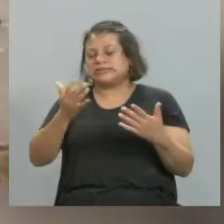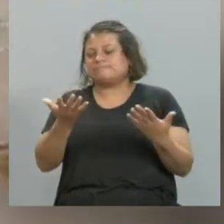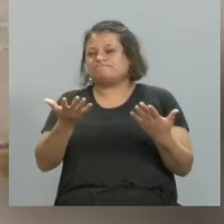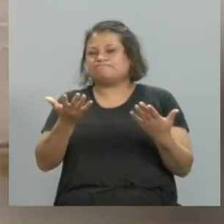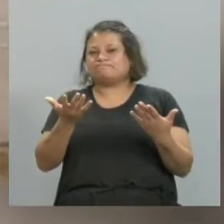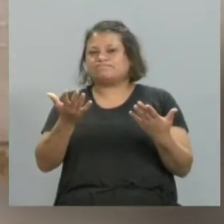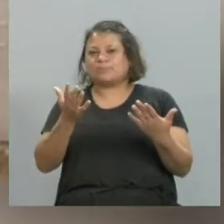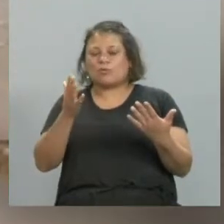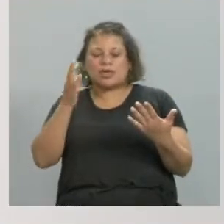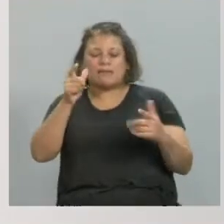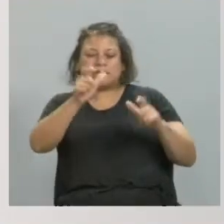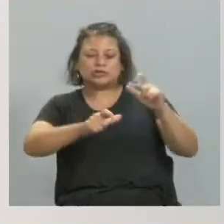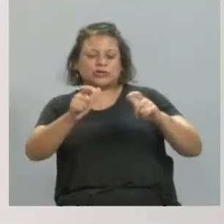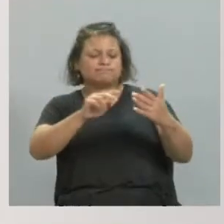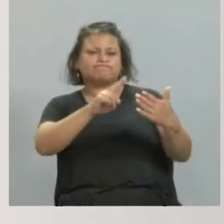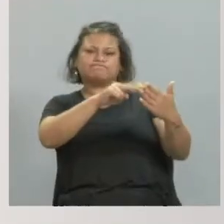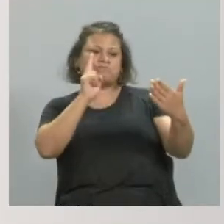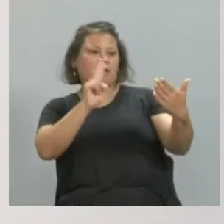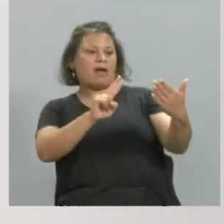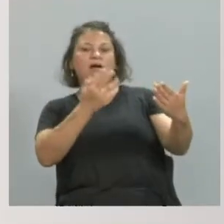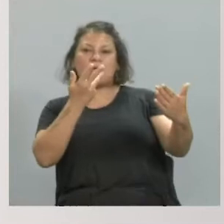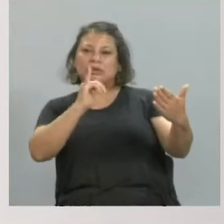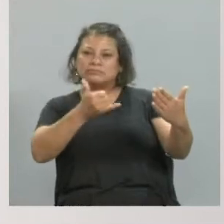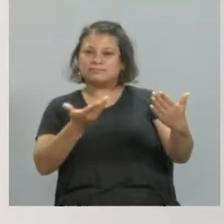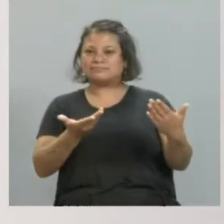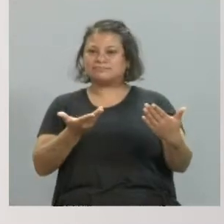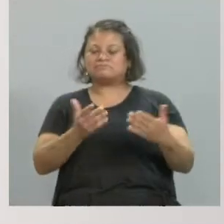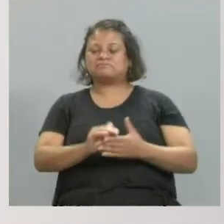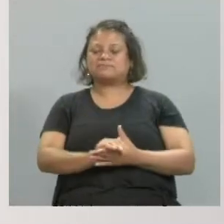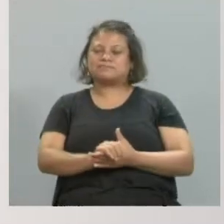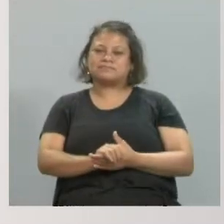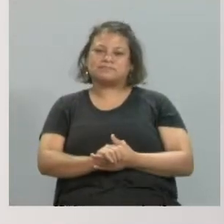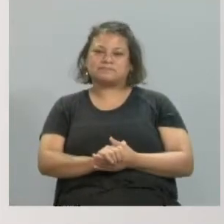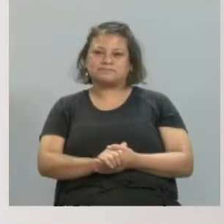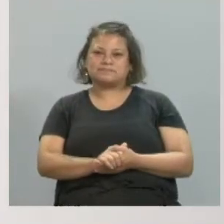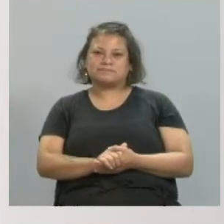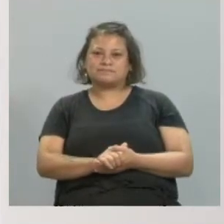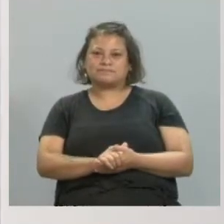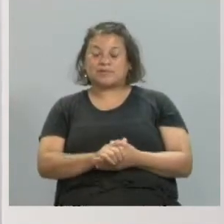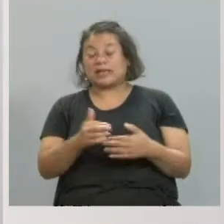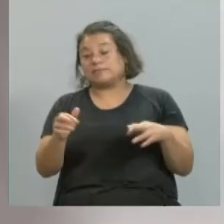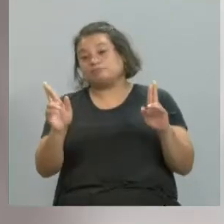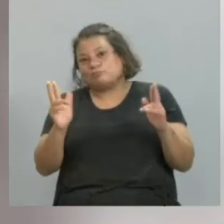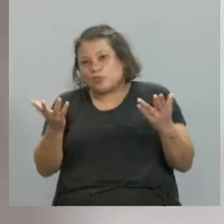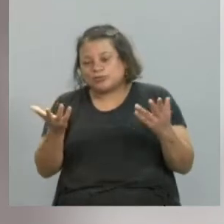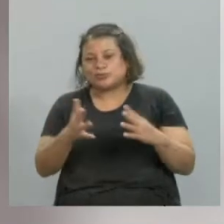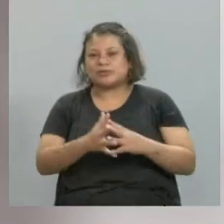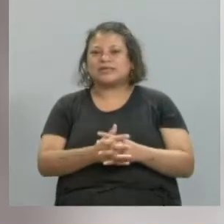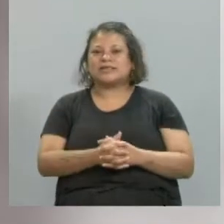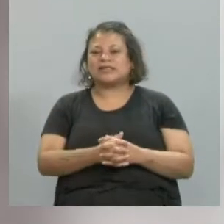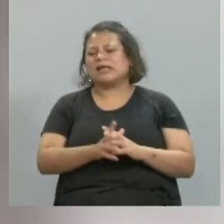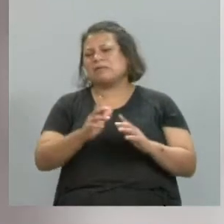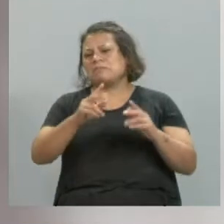digamos, popular. Así que normalmente tiene muy buen recibimiento y, por suerte, sí queda en